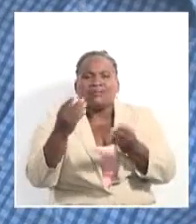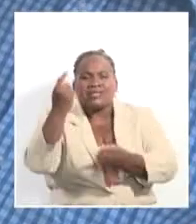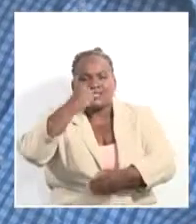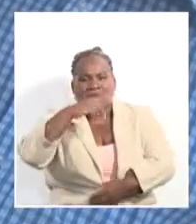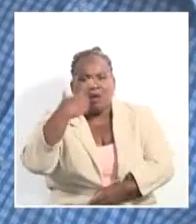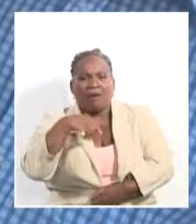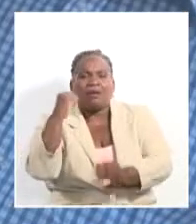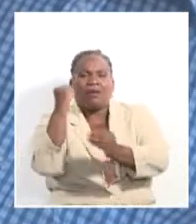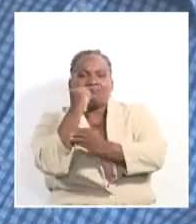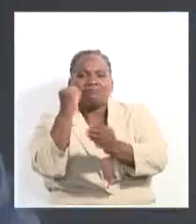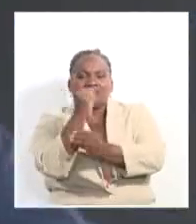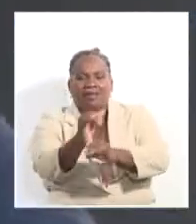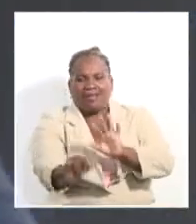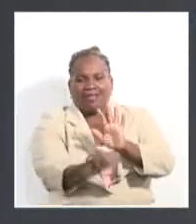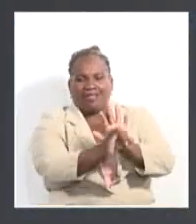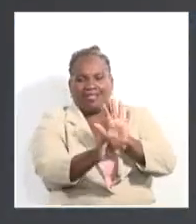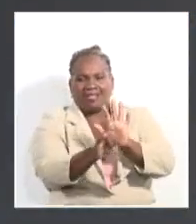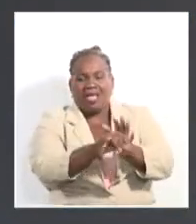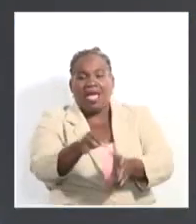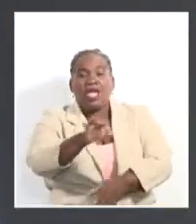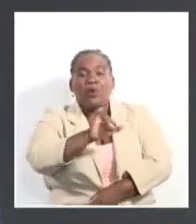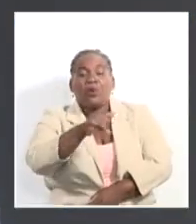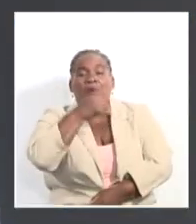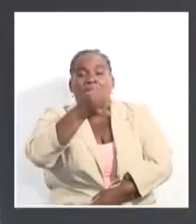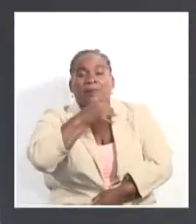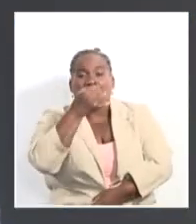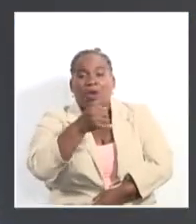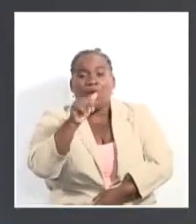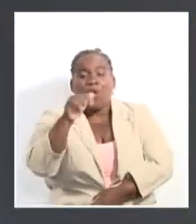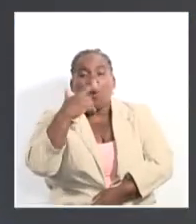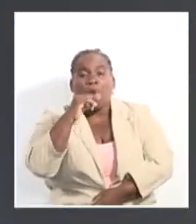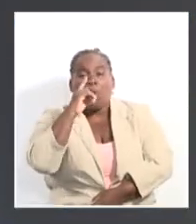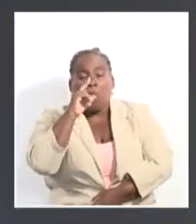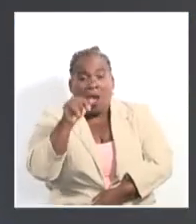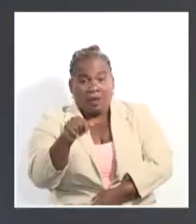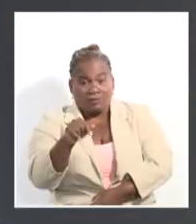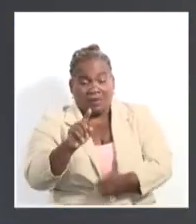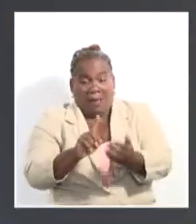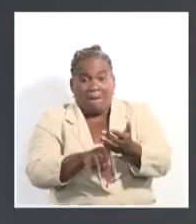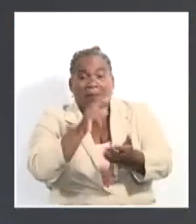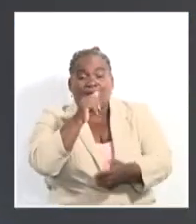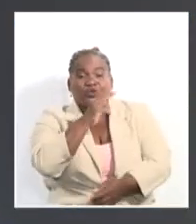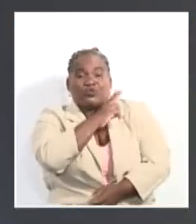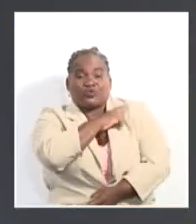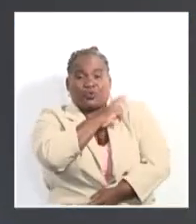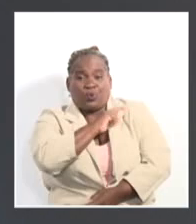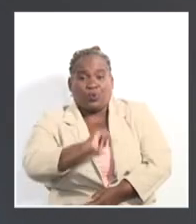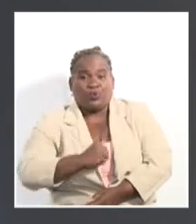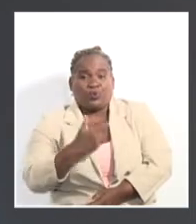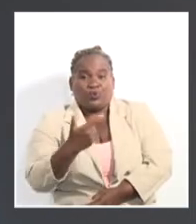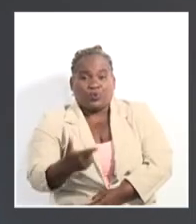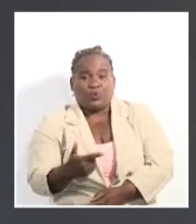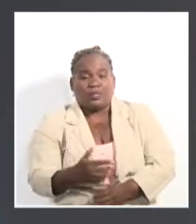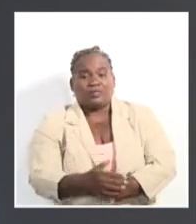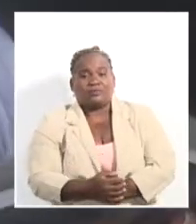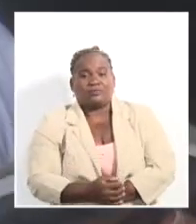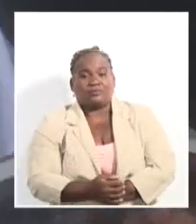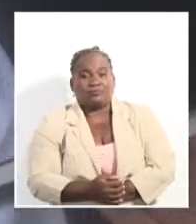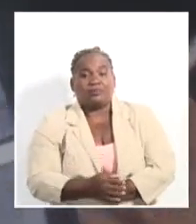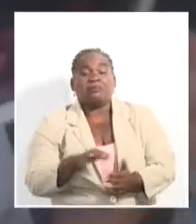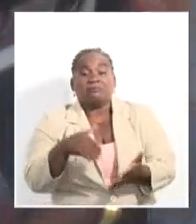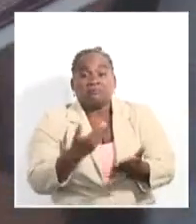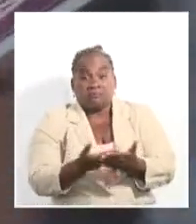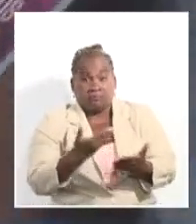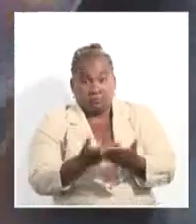su identidad, como lo explicará en conferencia de prensa Juan Germán Jones Pedroso, director de cultura en la provincia. A las propuestas del